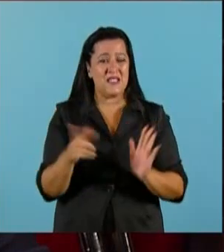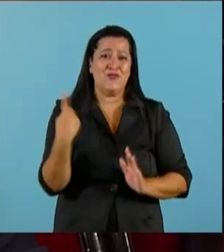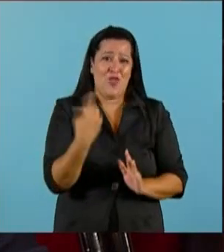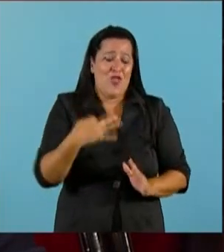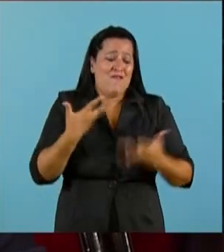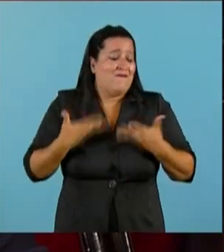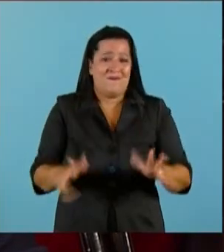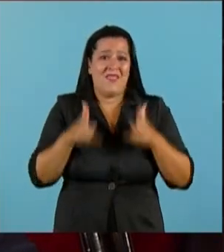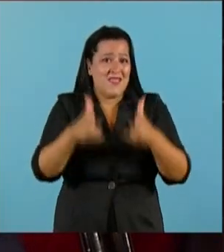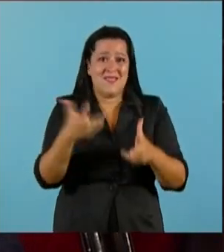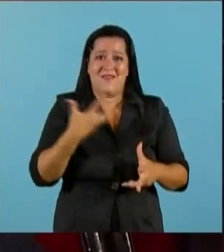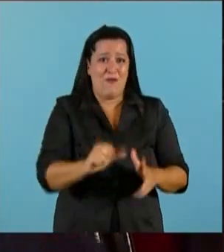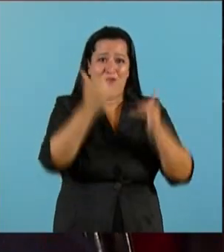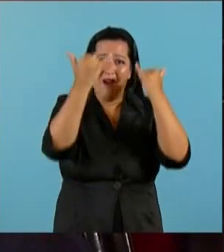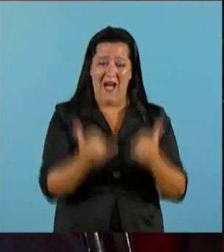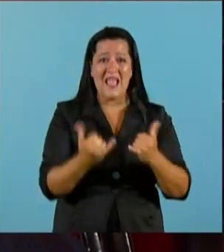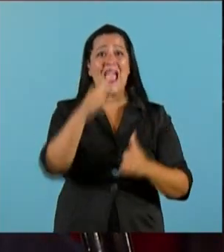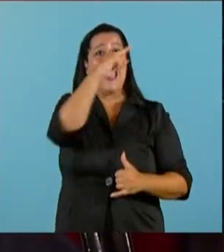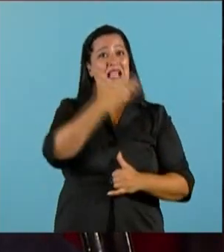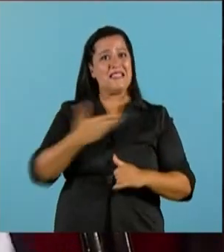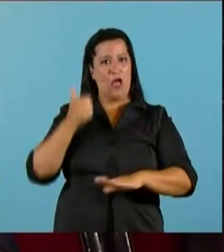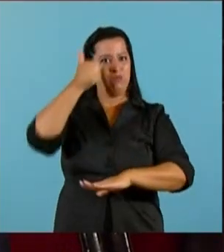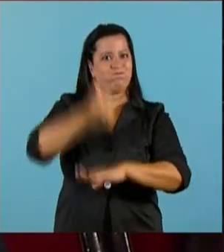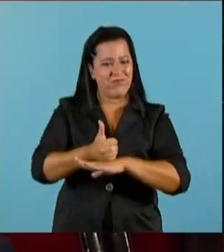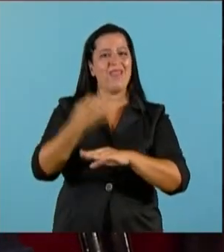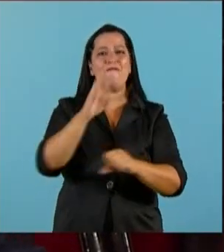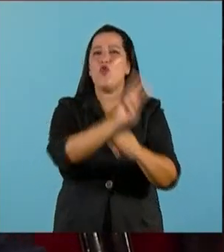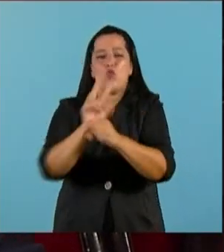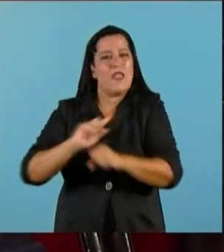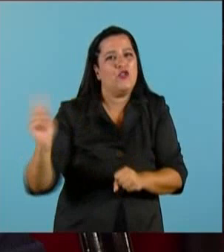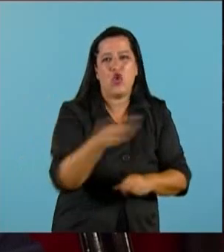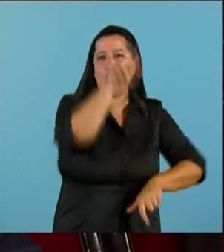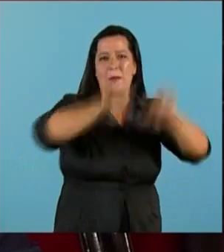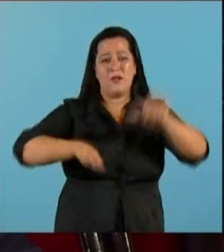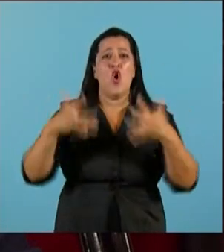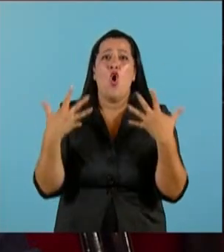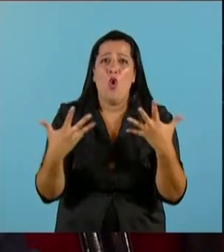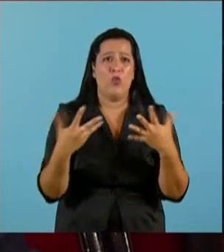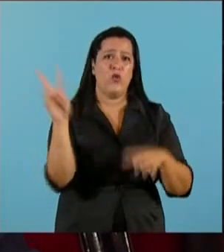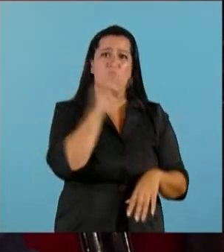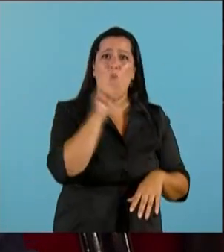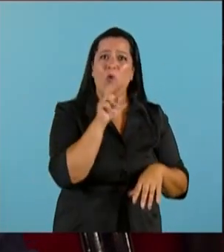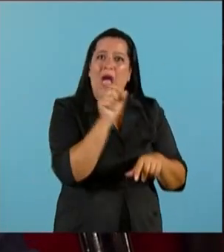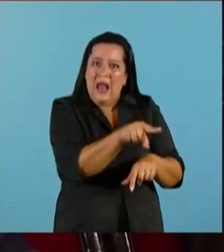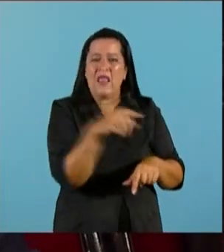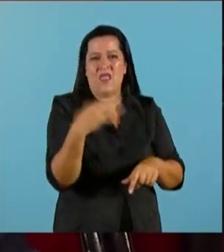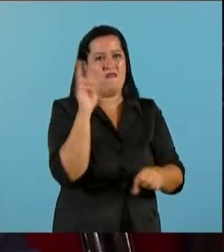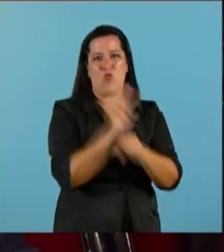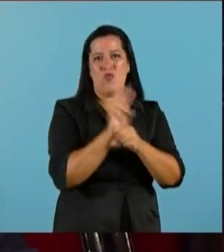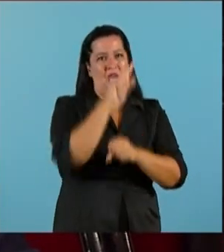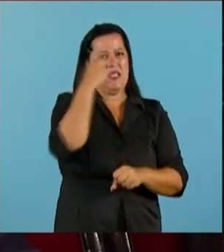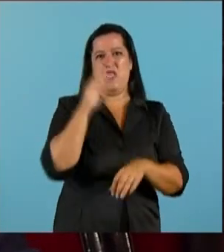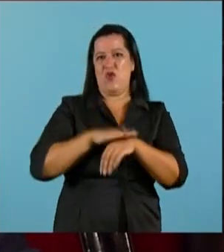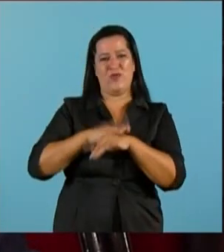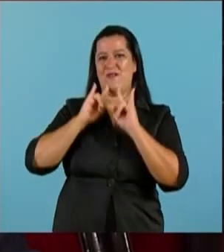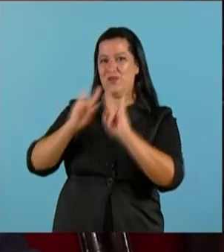Un Estado presente debe proteger a los ciudadanos en general y obviamente a las mujeres en particular. Y en el